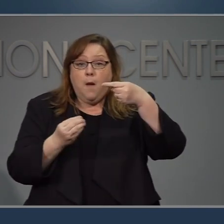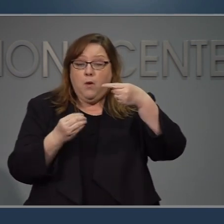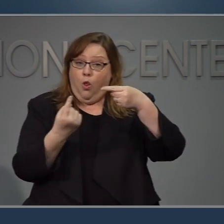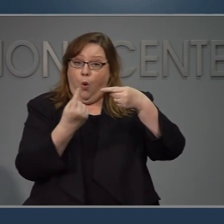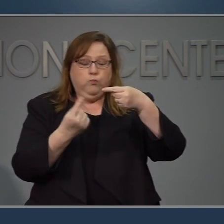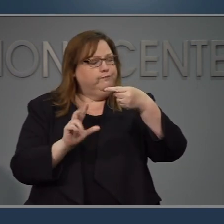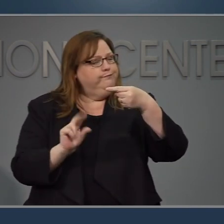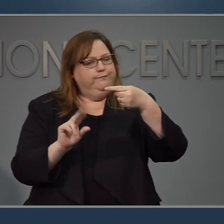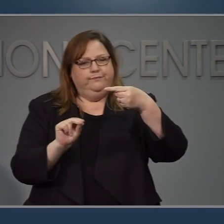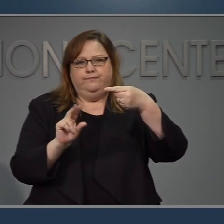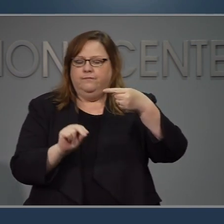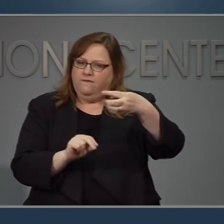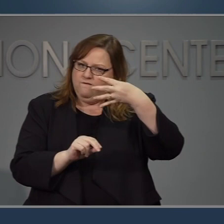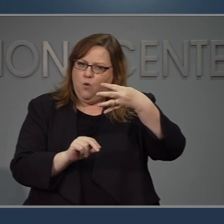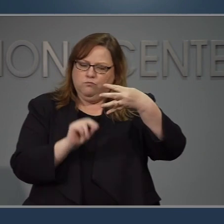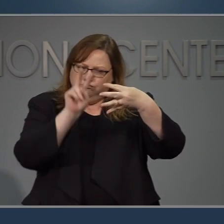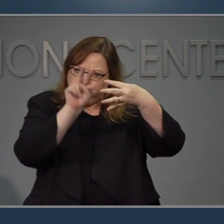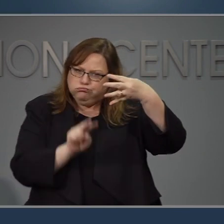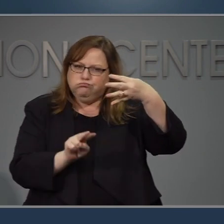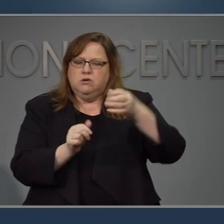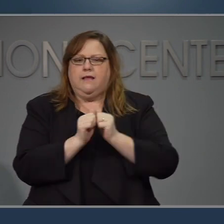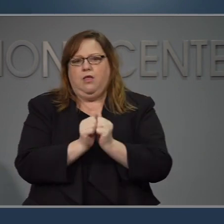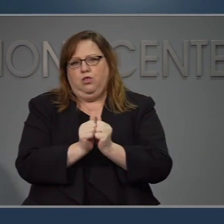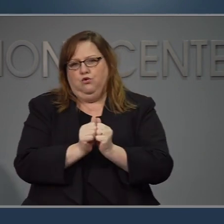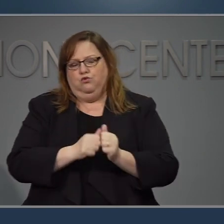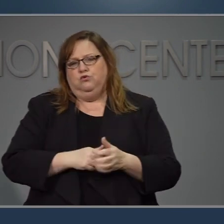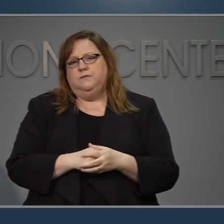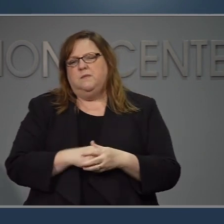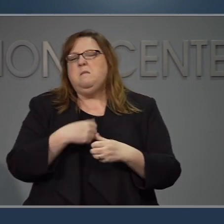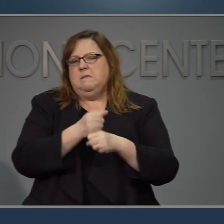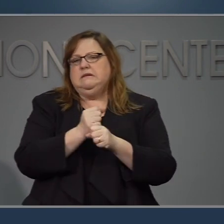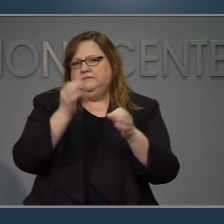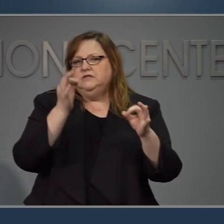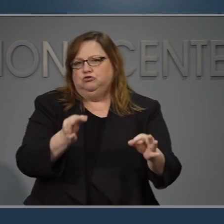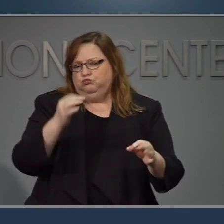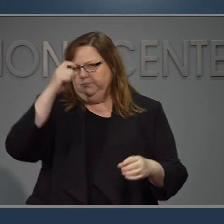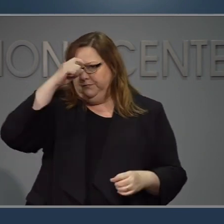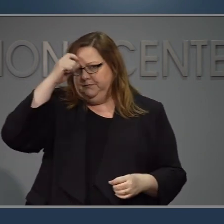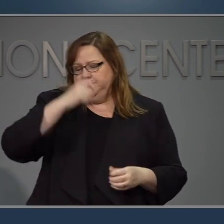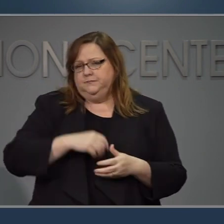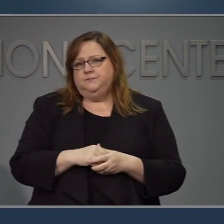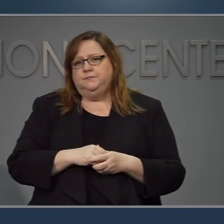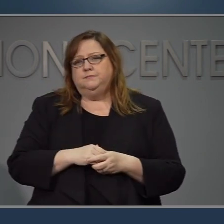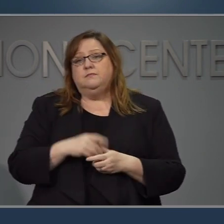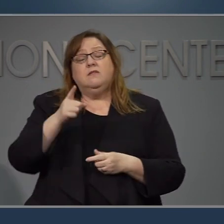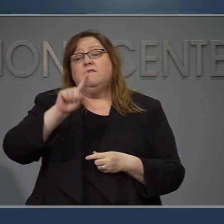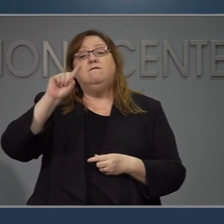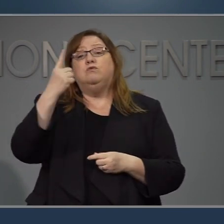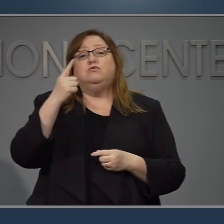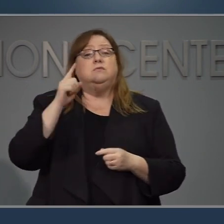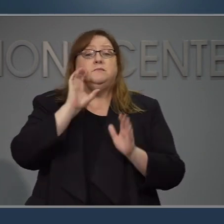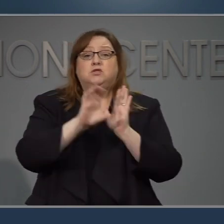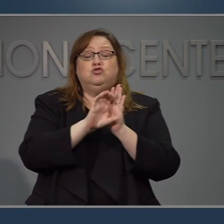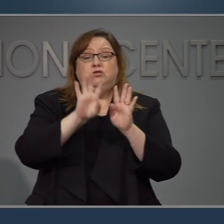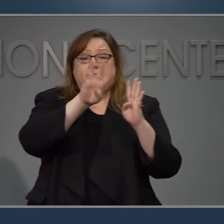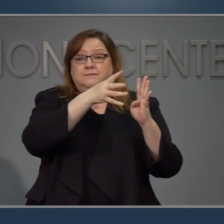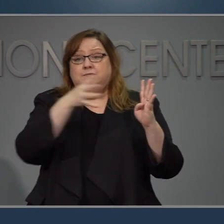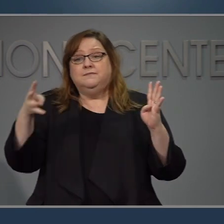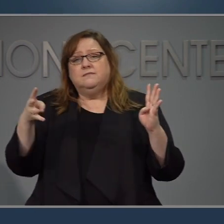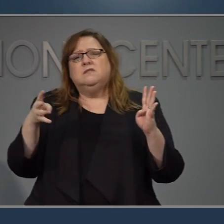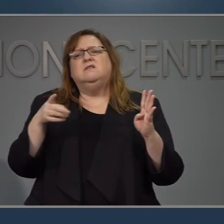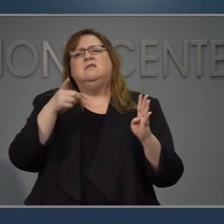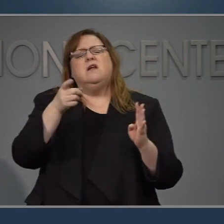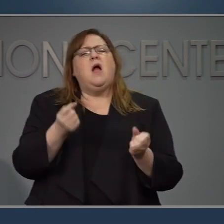primera gráfica veremos las personas que vienen a la sala de emergencias con síntomas similares a COVID. Esta